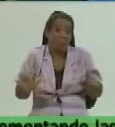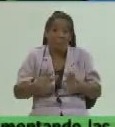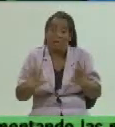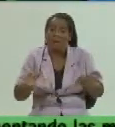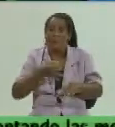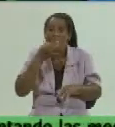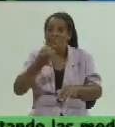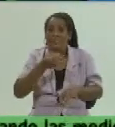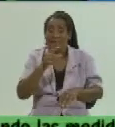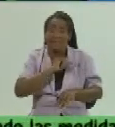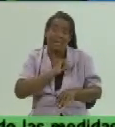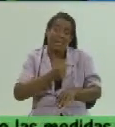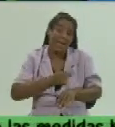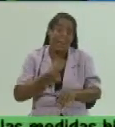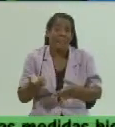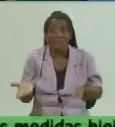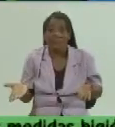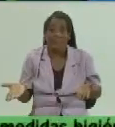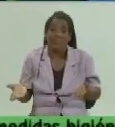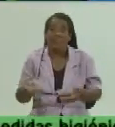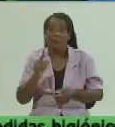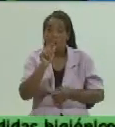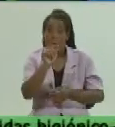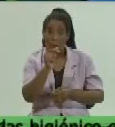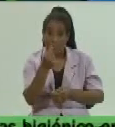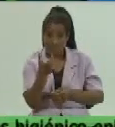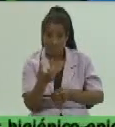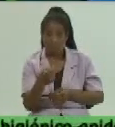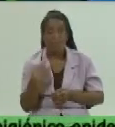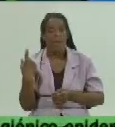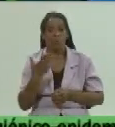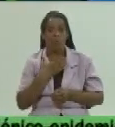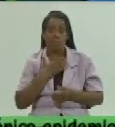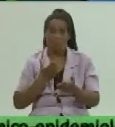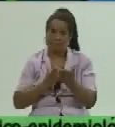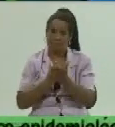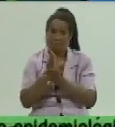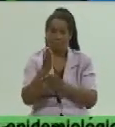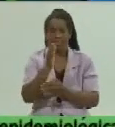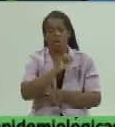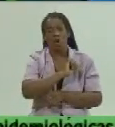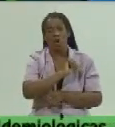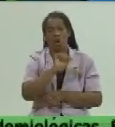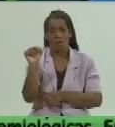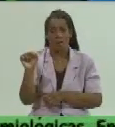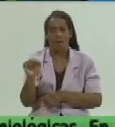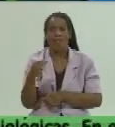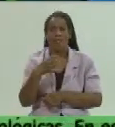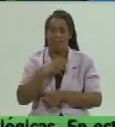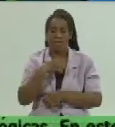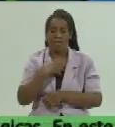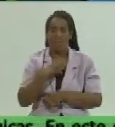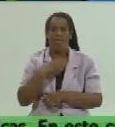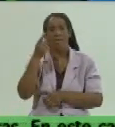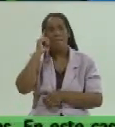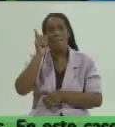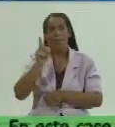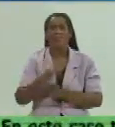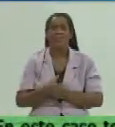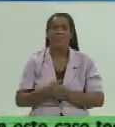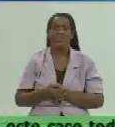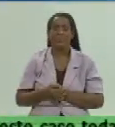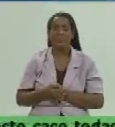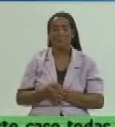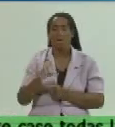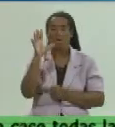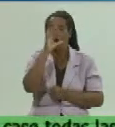de la agricultura los precios para nosotros así poder lograr lo que persigue la política Correcto